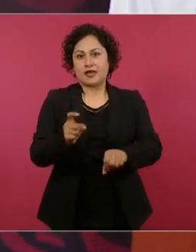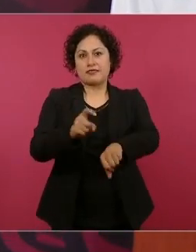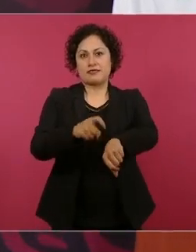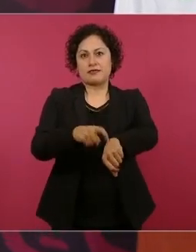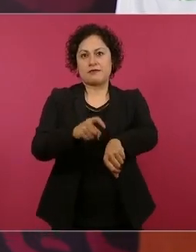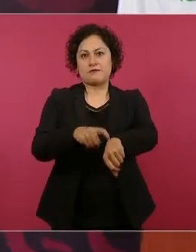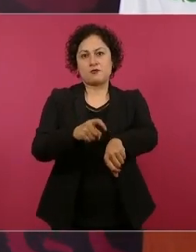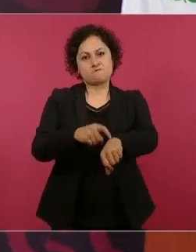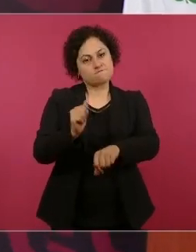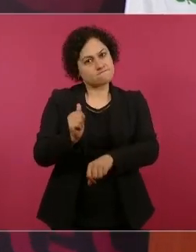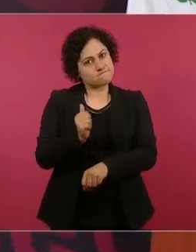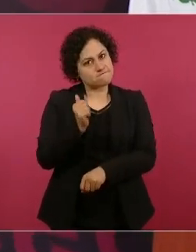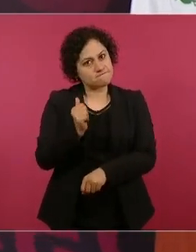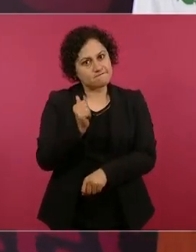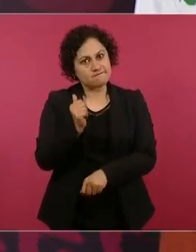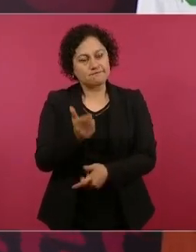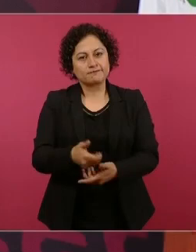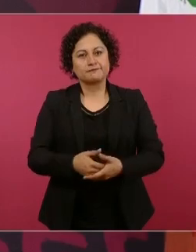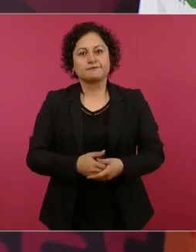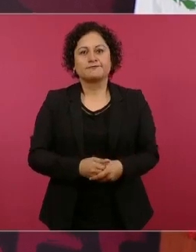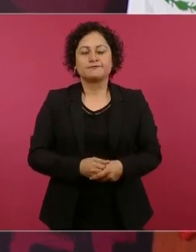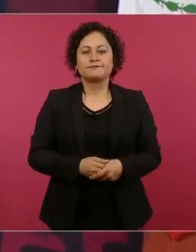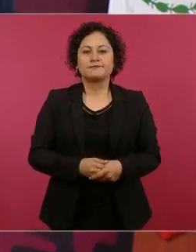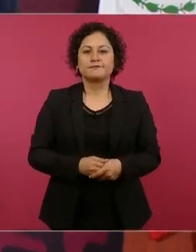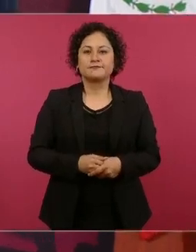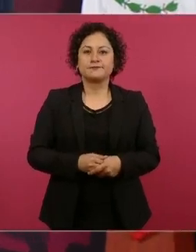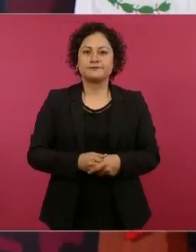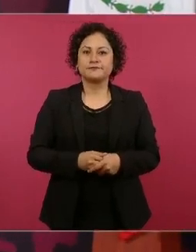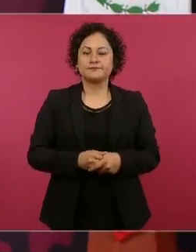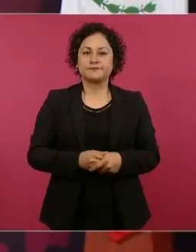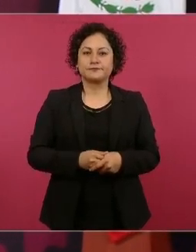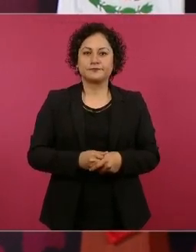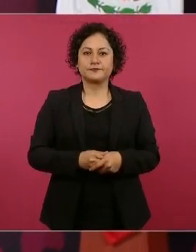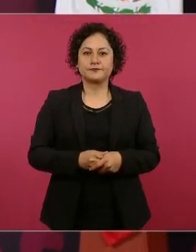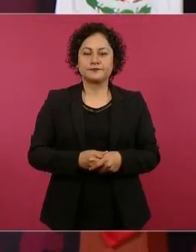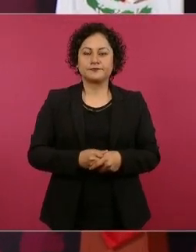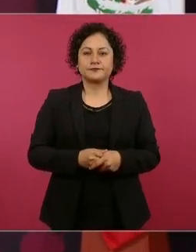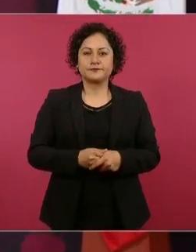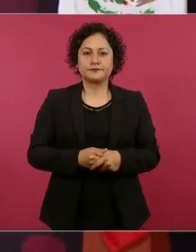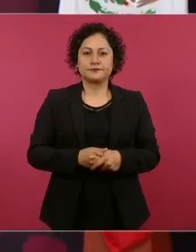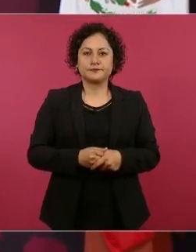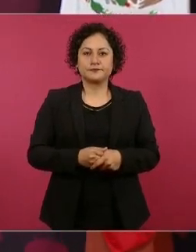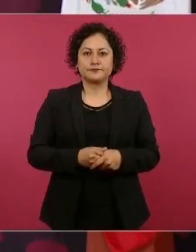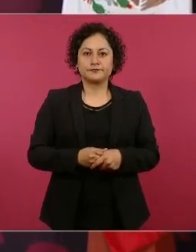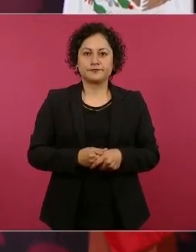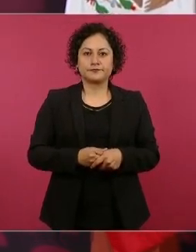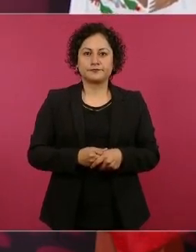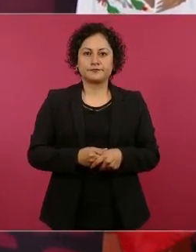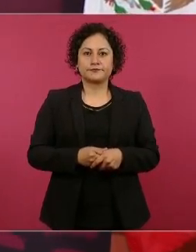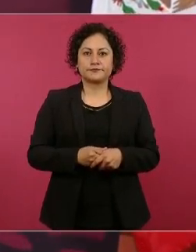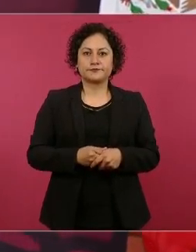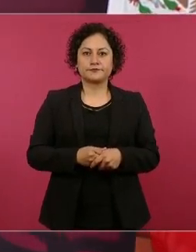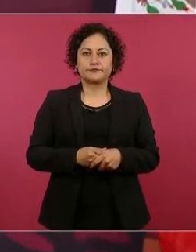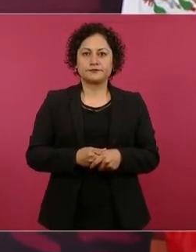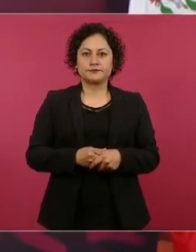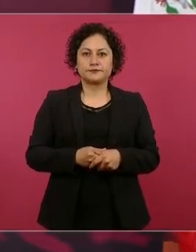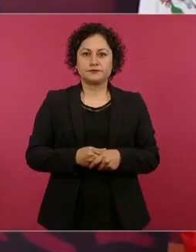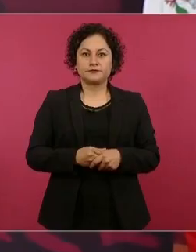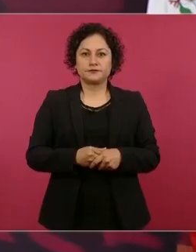tenemos muy poco que